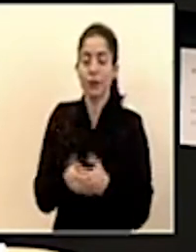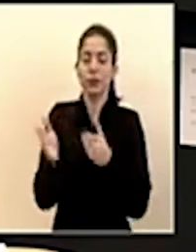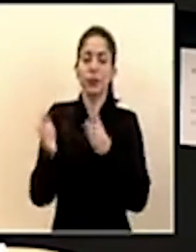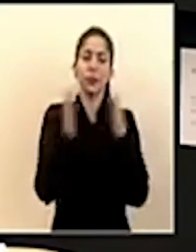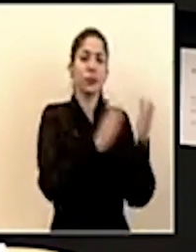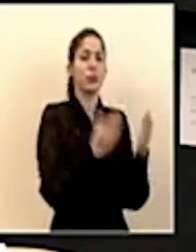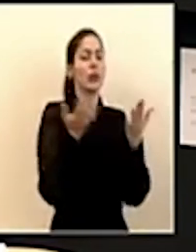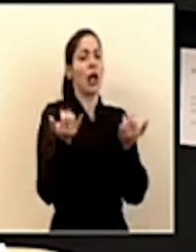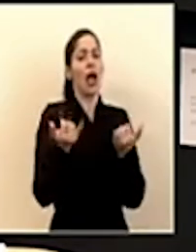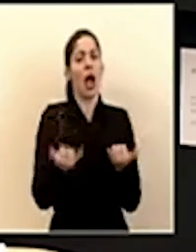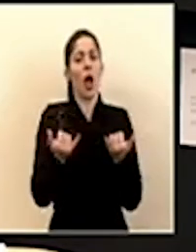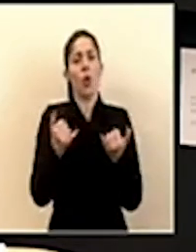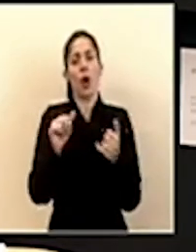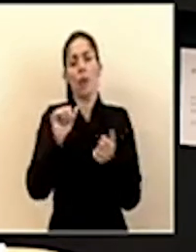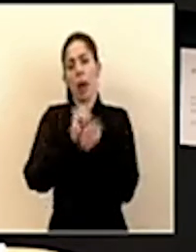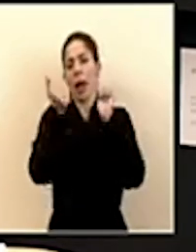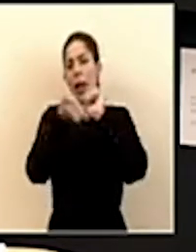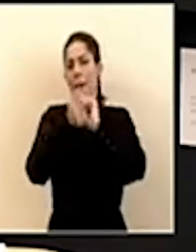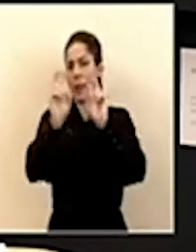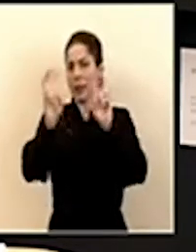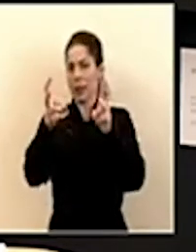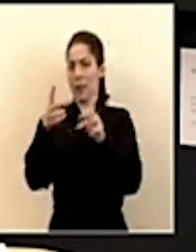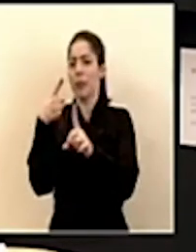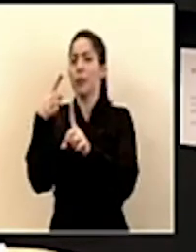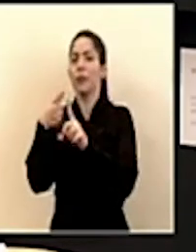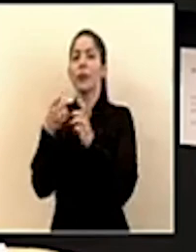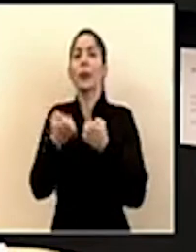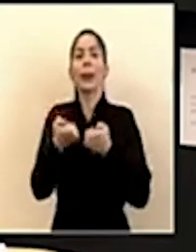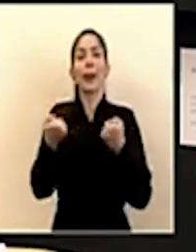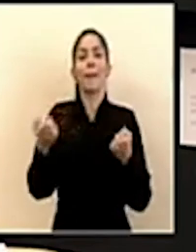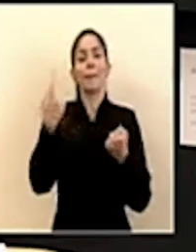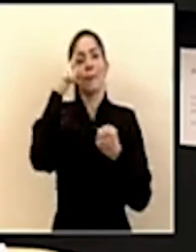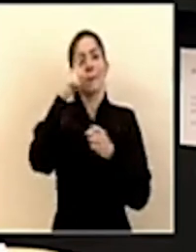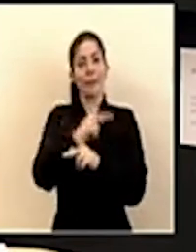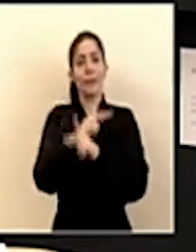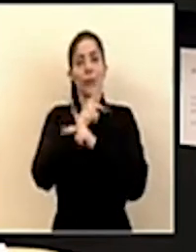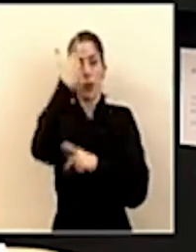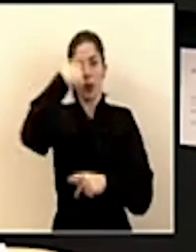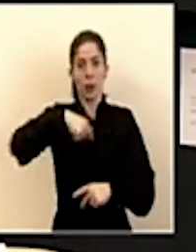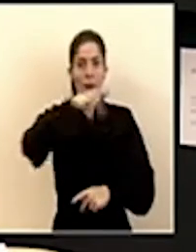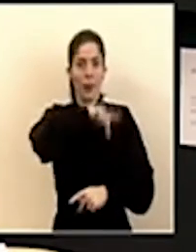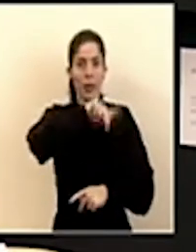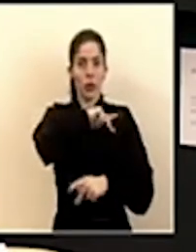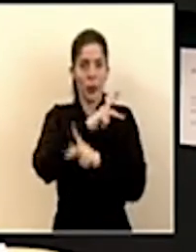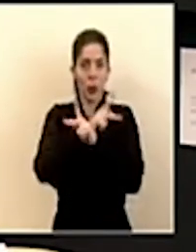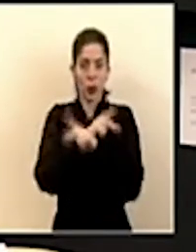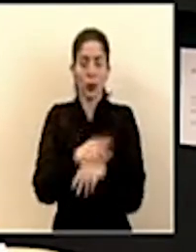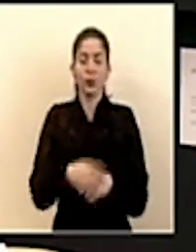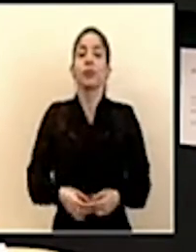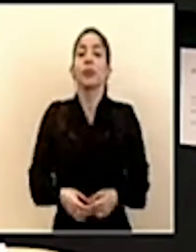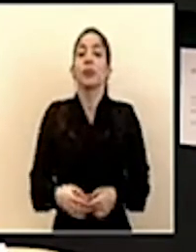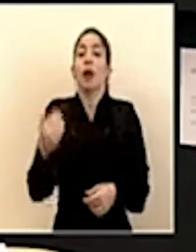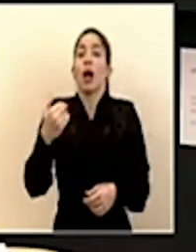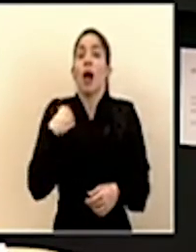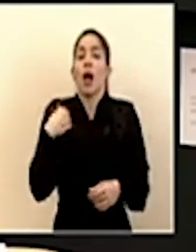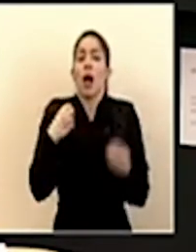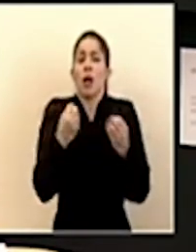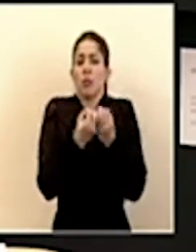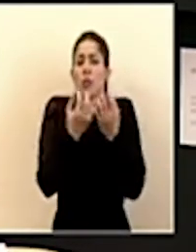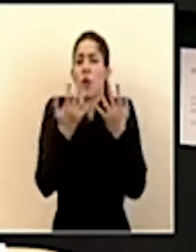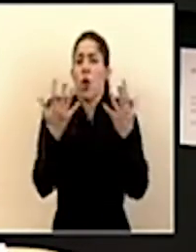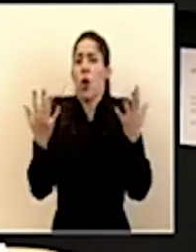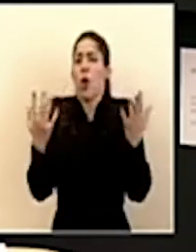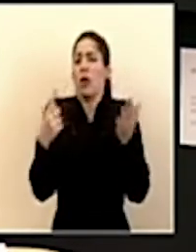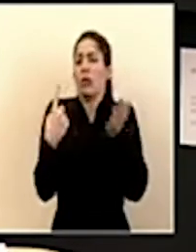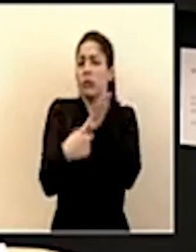cambiar de tema y hablar de equipo de protección personal ha habido una gran cantidad de